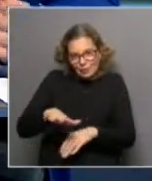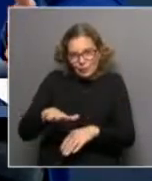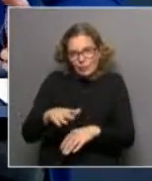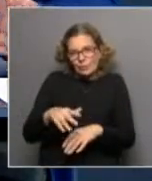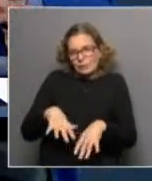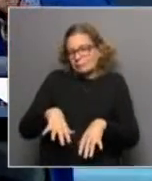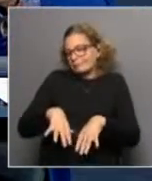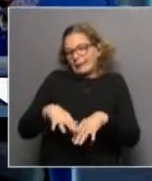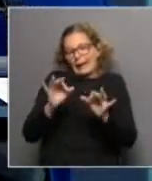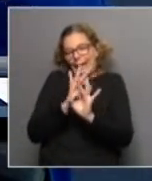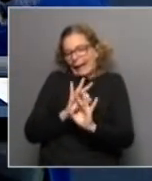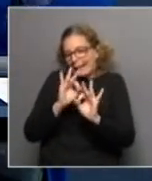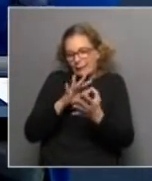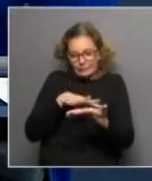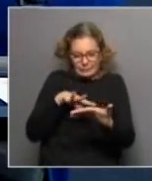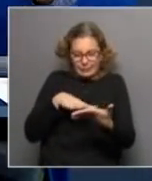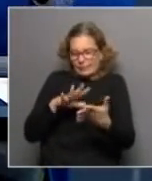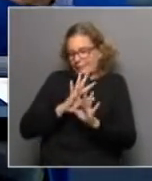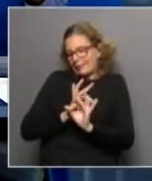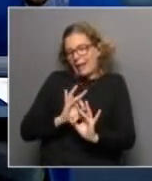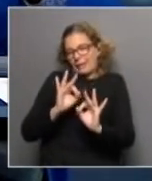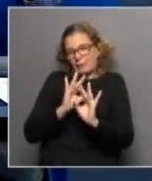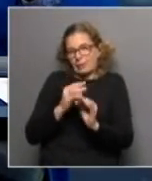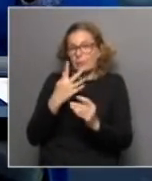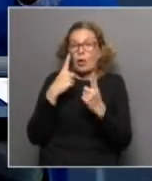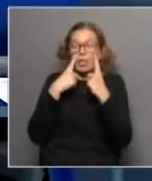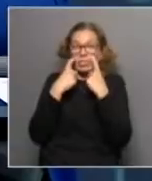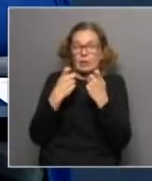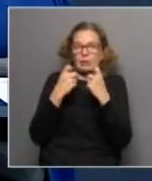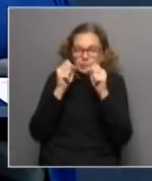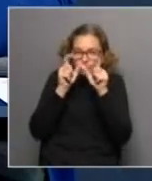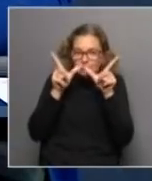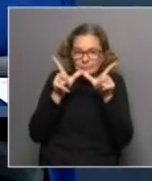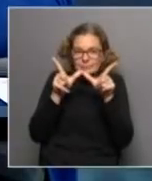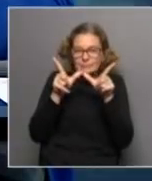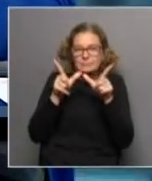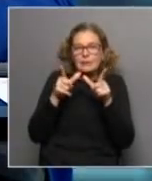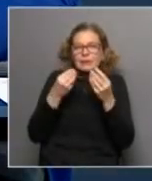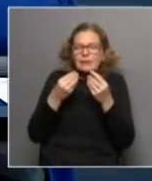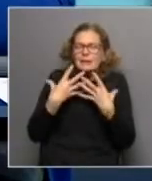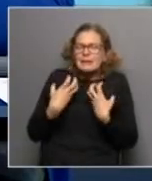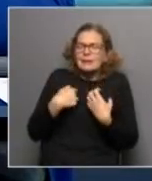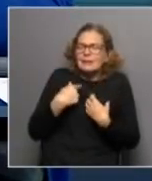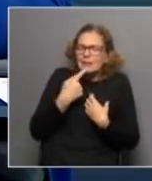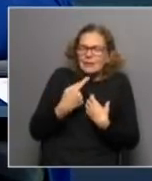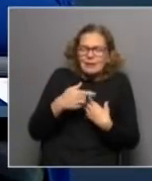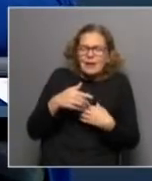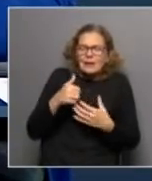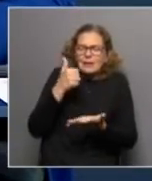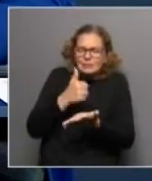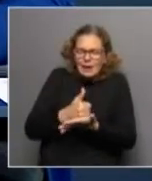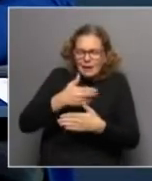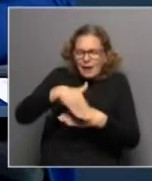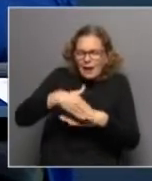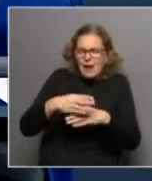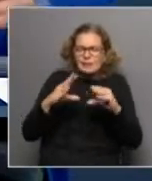decir en cualquier libro ¿qué porcentaje de insumo para ustedes significa estar en el territorio estar en la calle conocer a los gurises hablar con sus